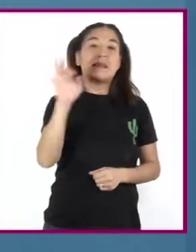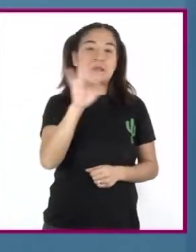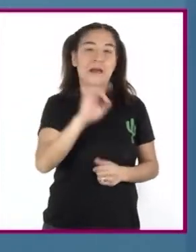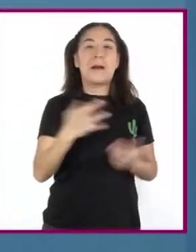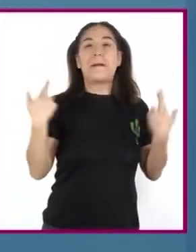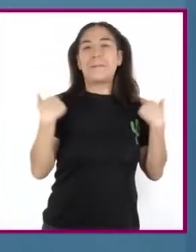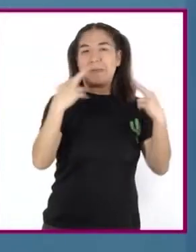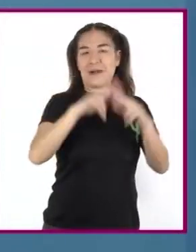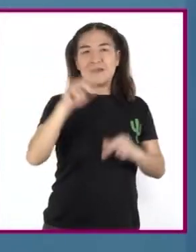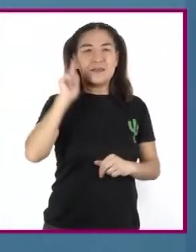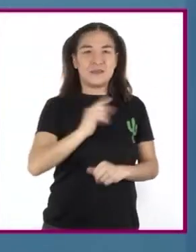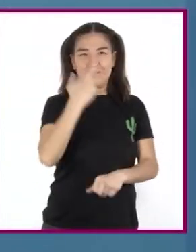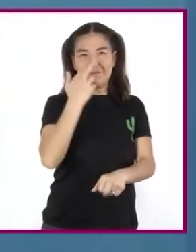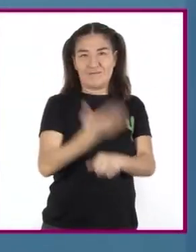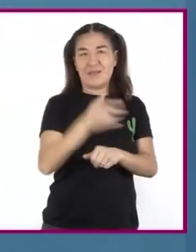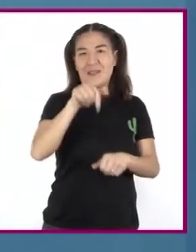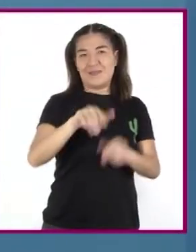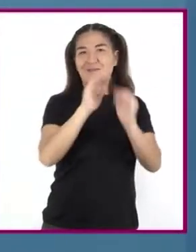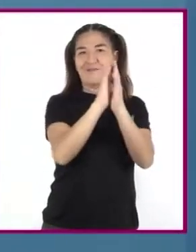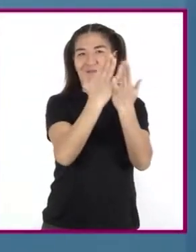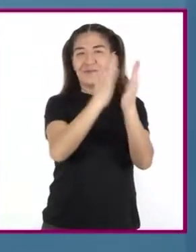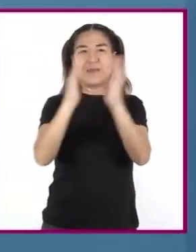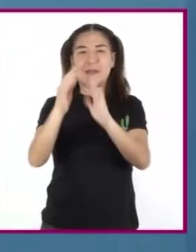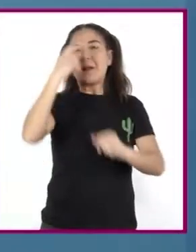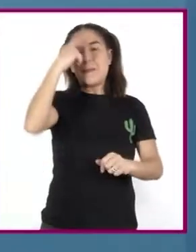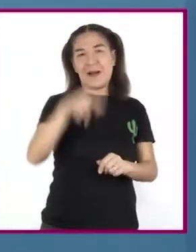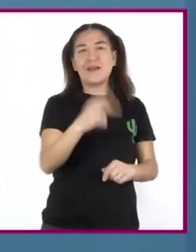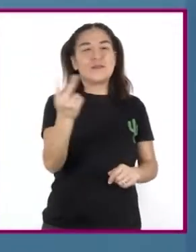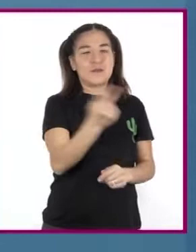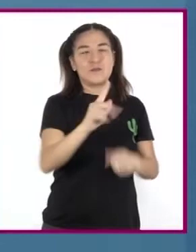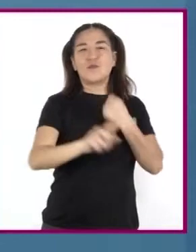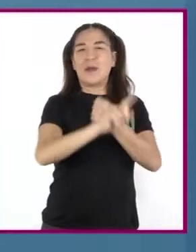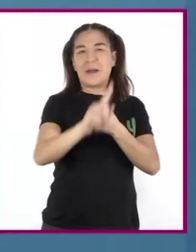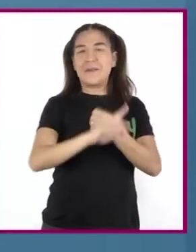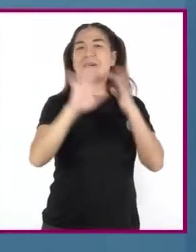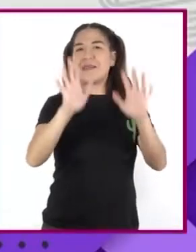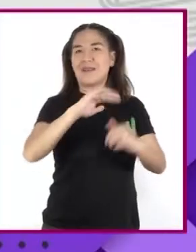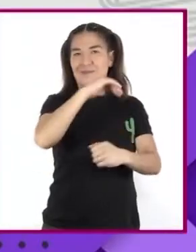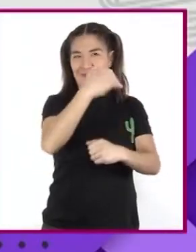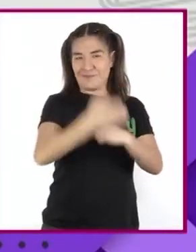encargada de la biblioteca, que intenta poner fin al conflicto.